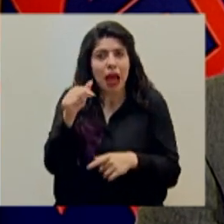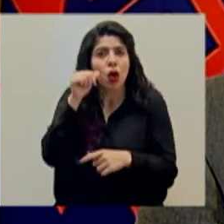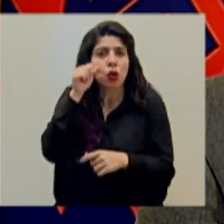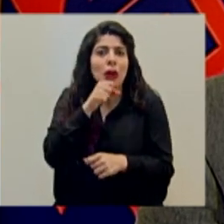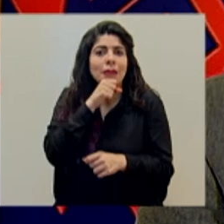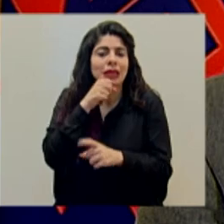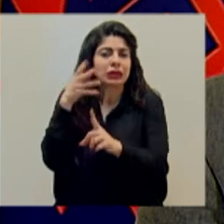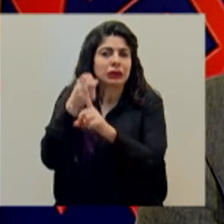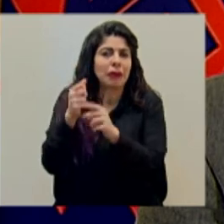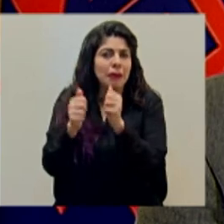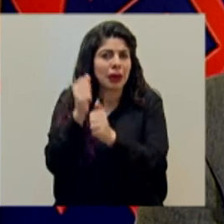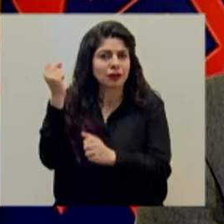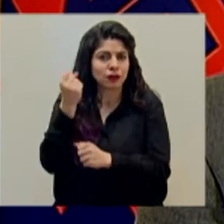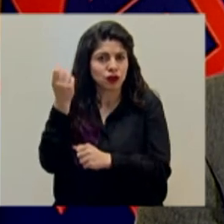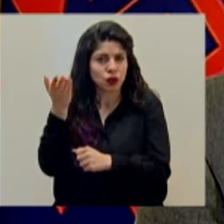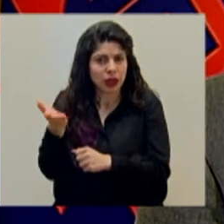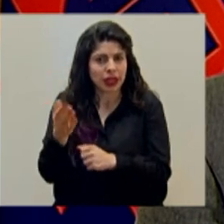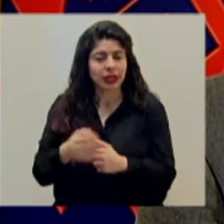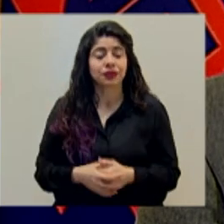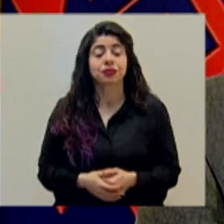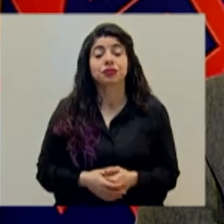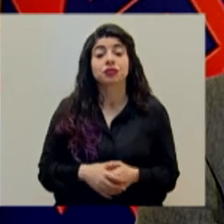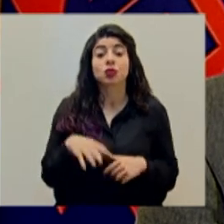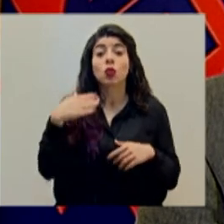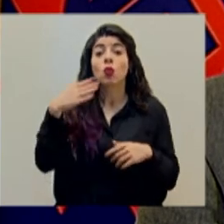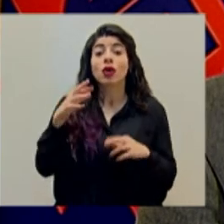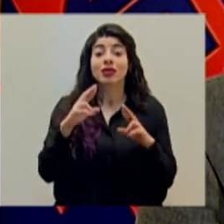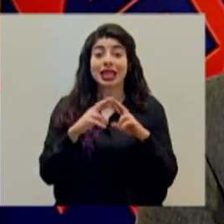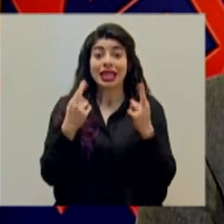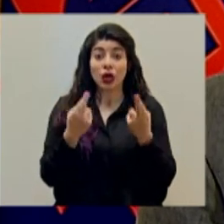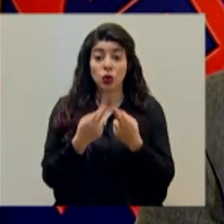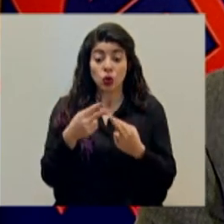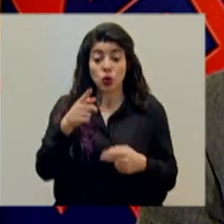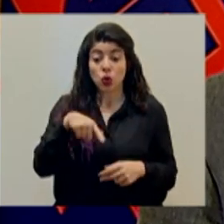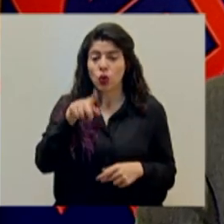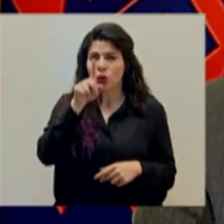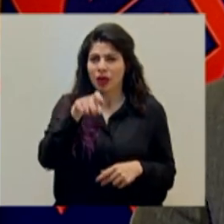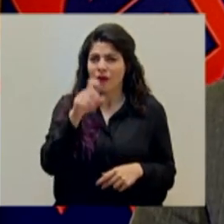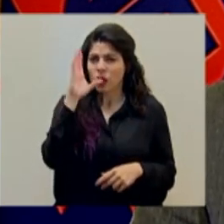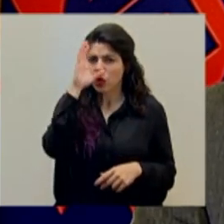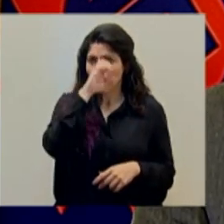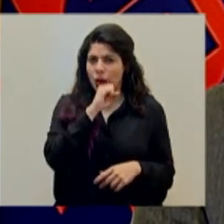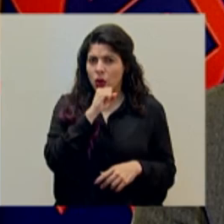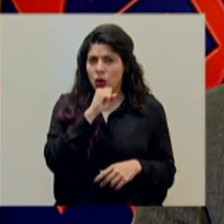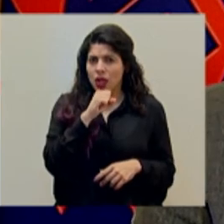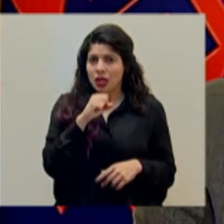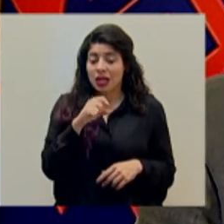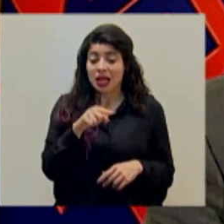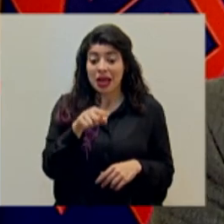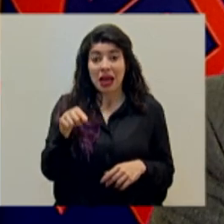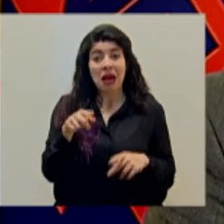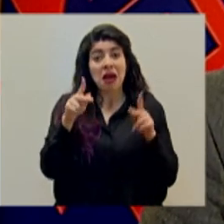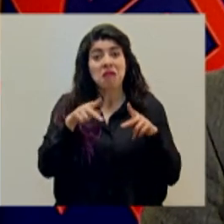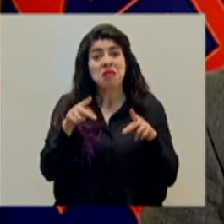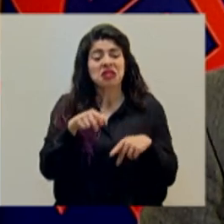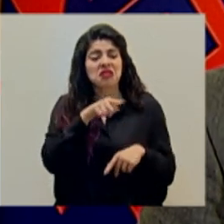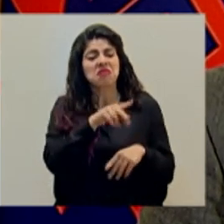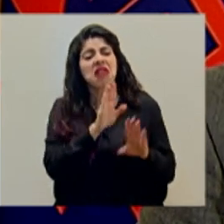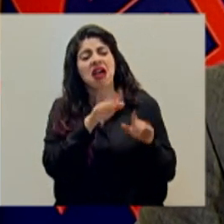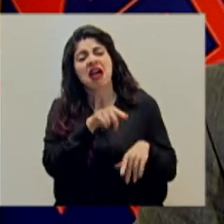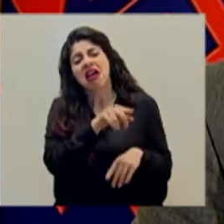reuniones, debemos de considerar tomar en cuenta que ninguna persona es inofensiva.